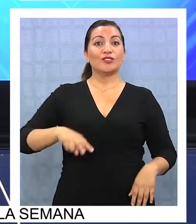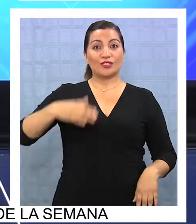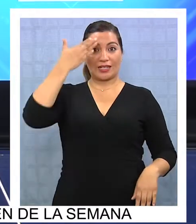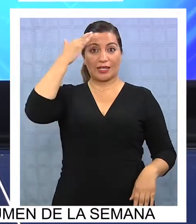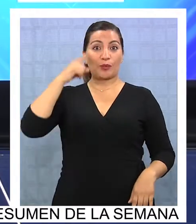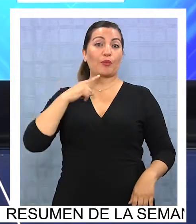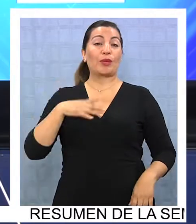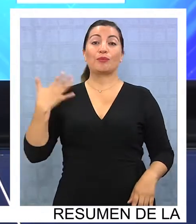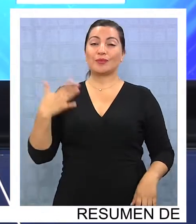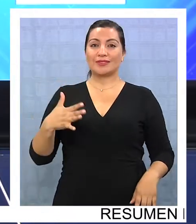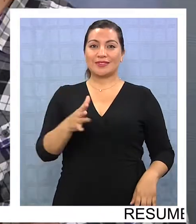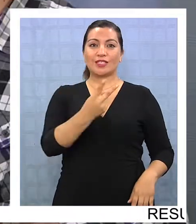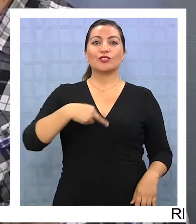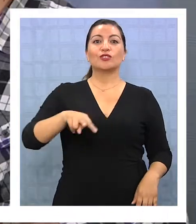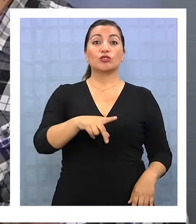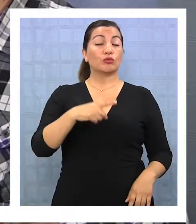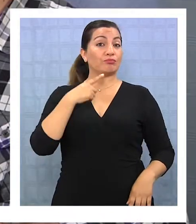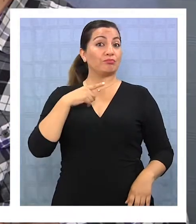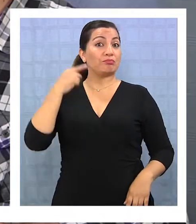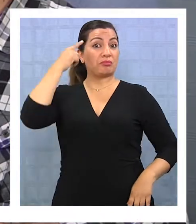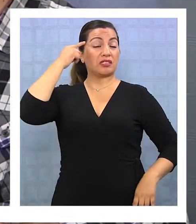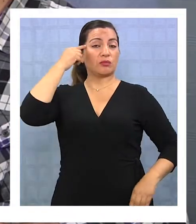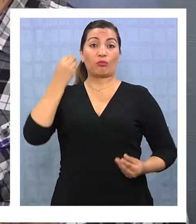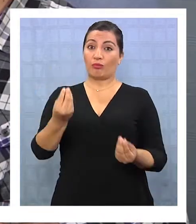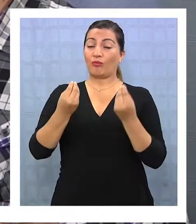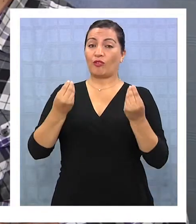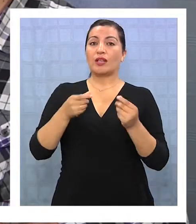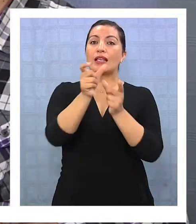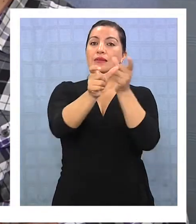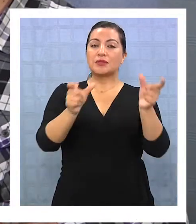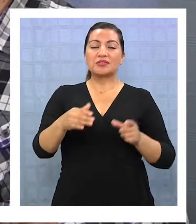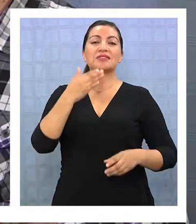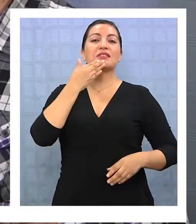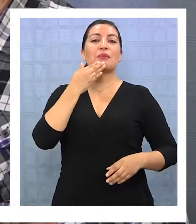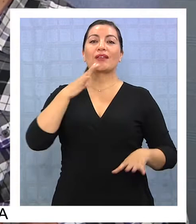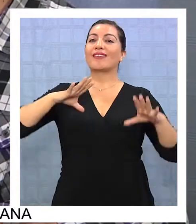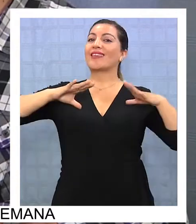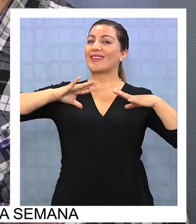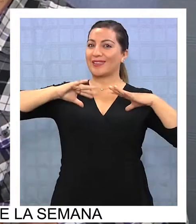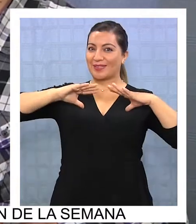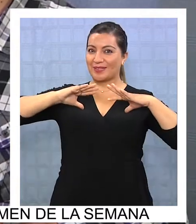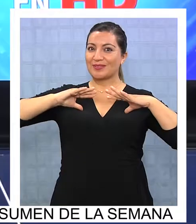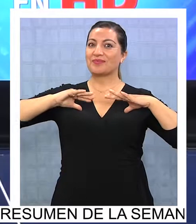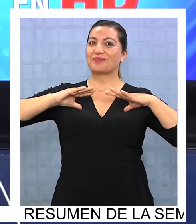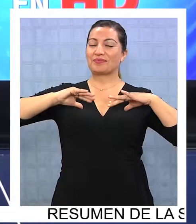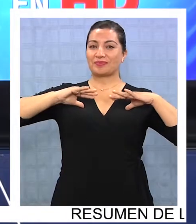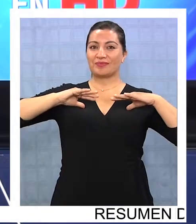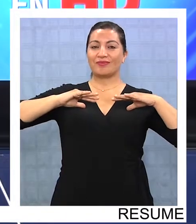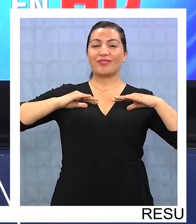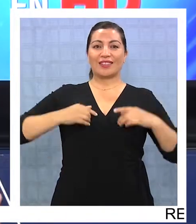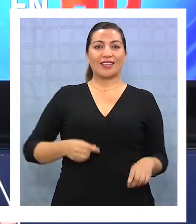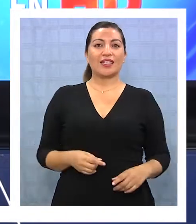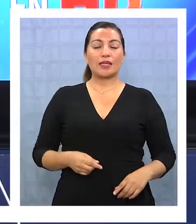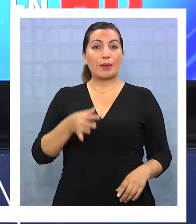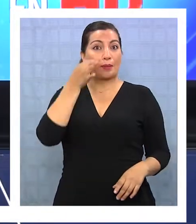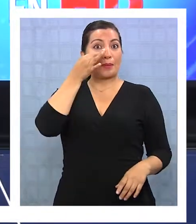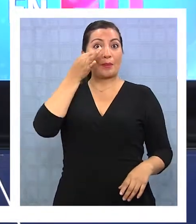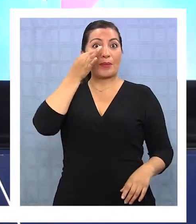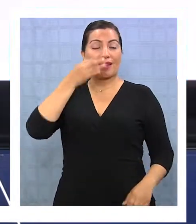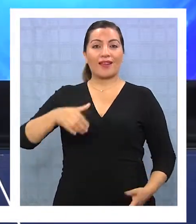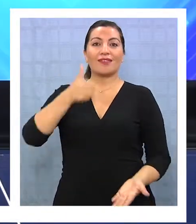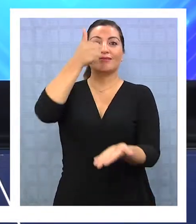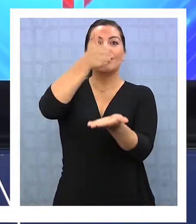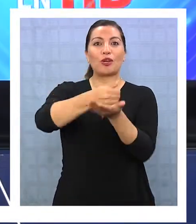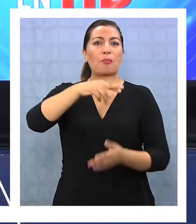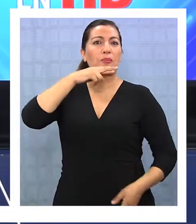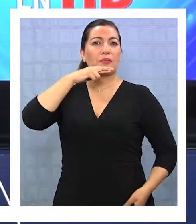Creemos que es muy importante, creemos que es muy relevante. Yo creo que la gente también va a estar muy feliz de poder incorporarse a esta